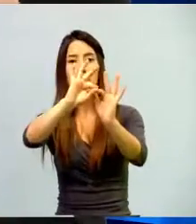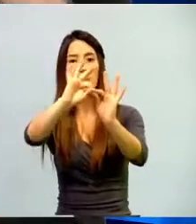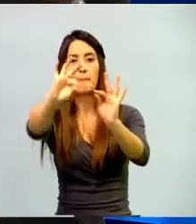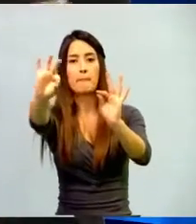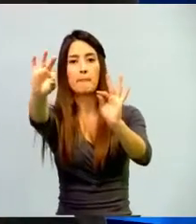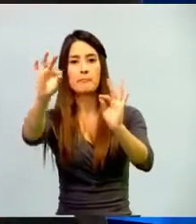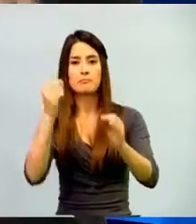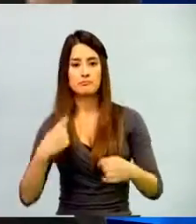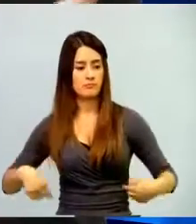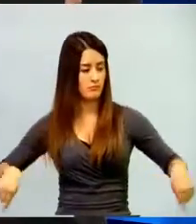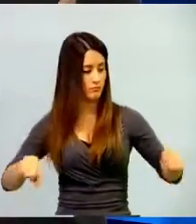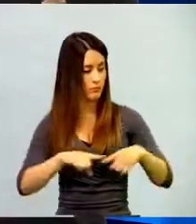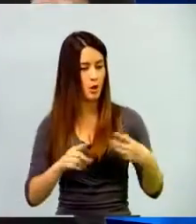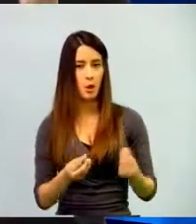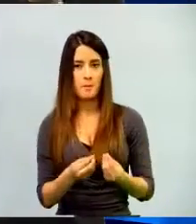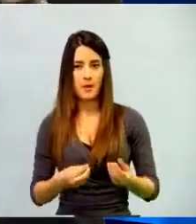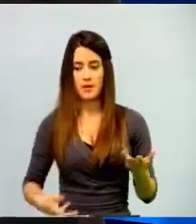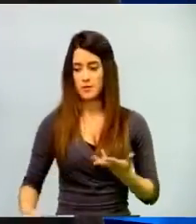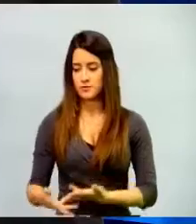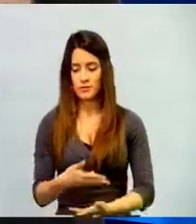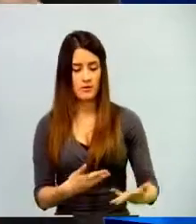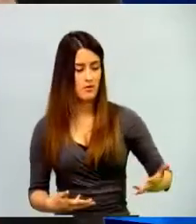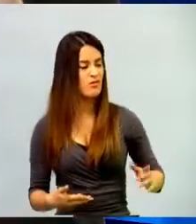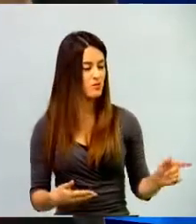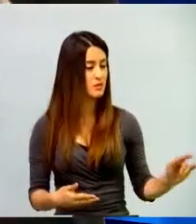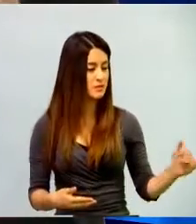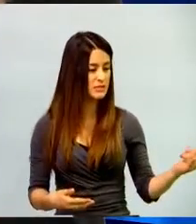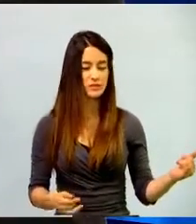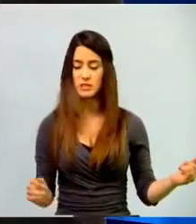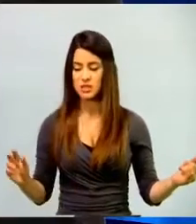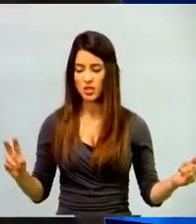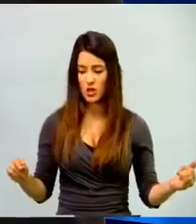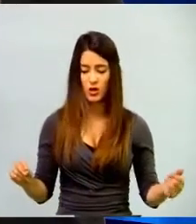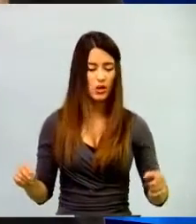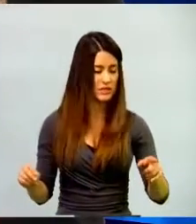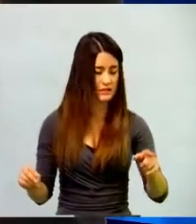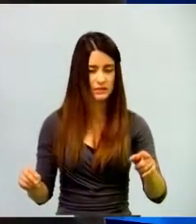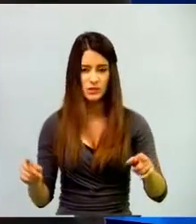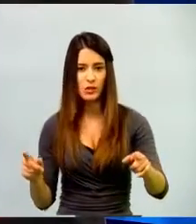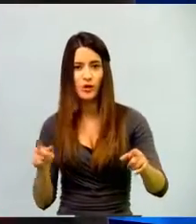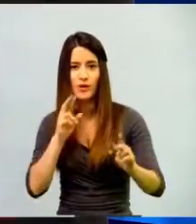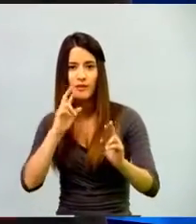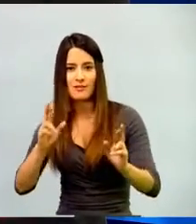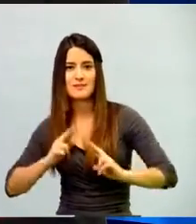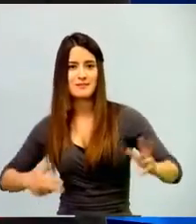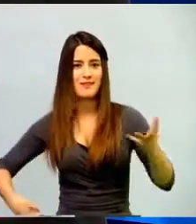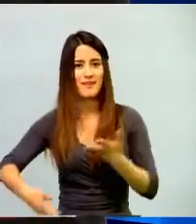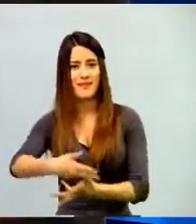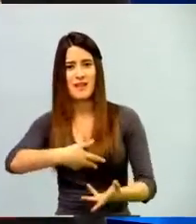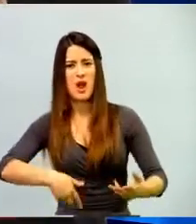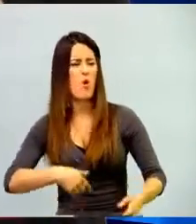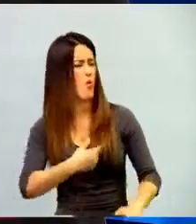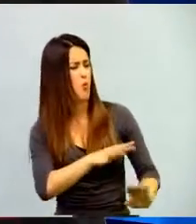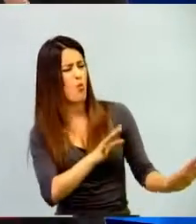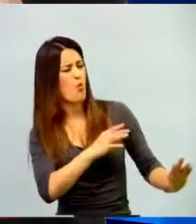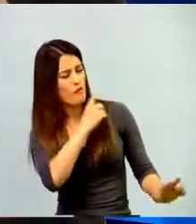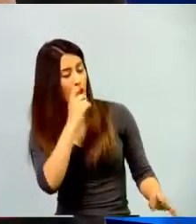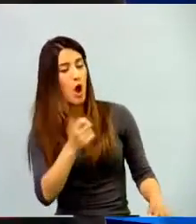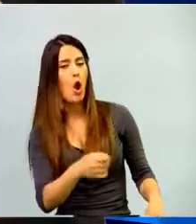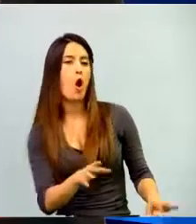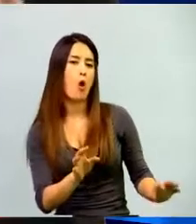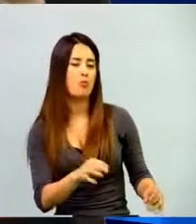autocritican. No me gusta, sí me gusta, considero que el espacio no es. Y los compañeros también entran a